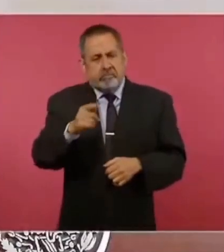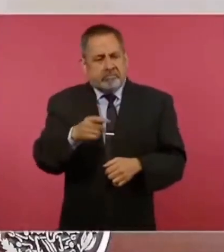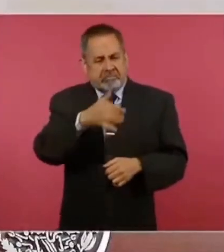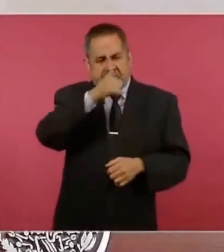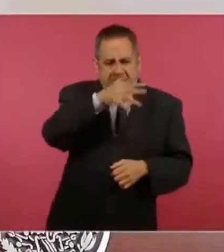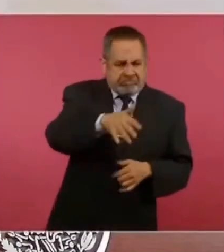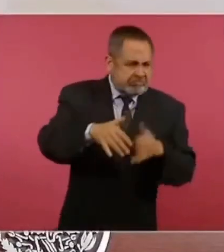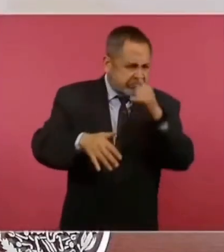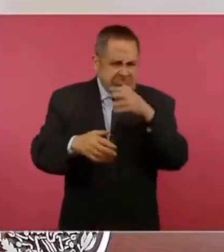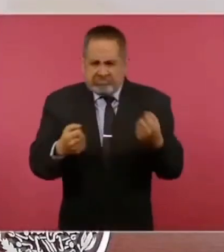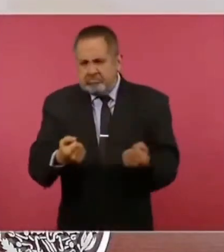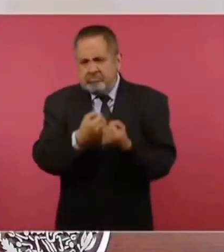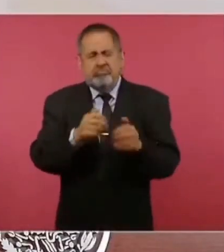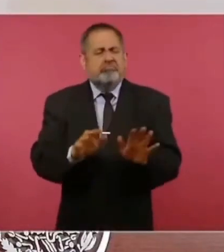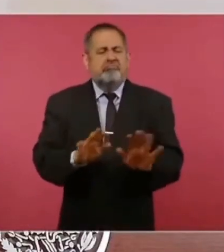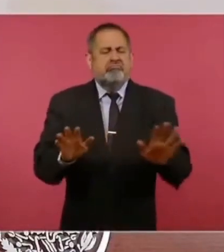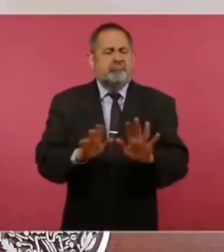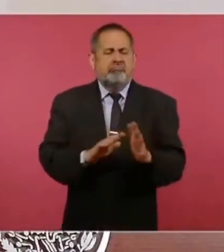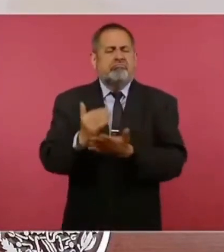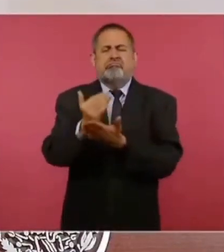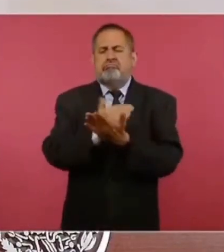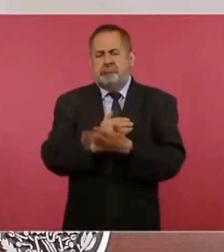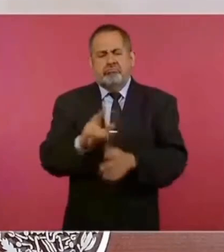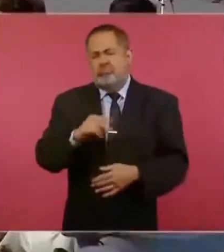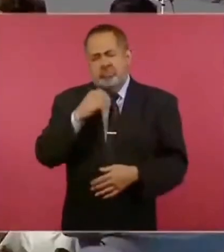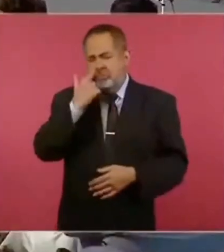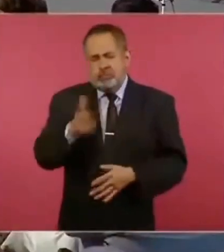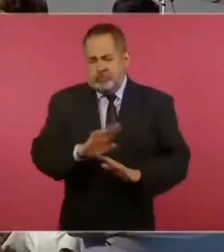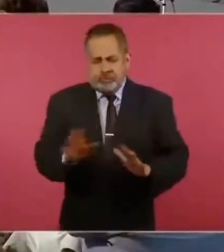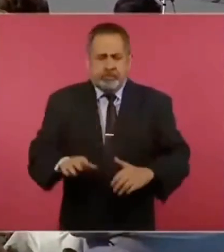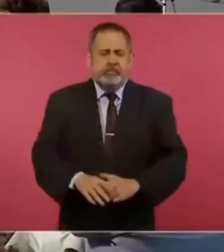agresiones, que no haya violencia. Sí, presidente.